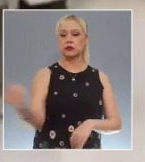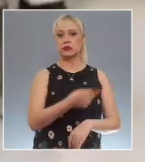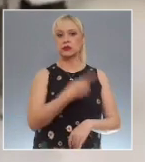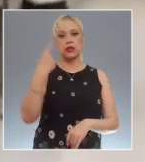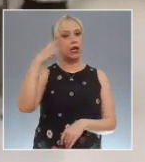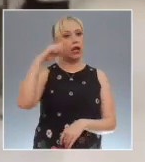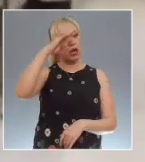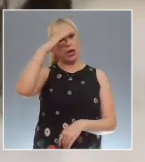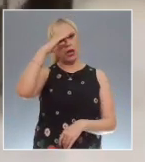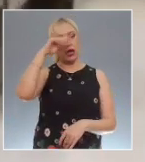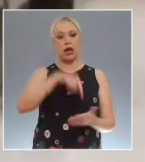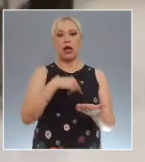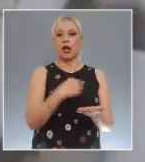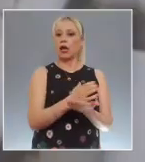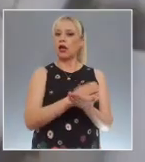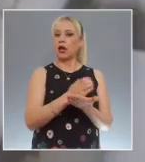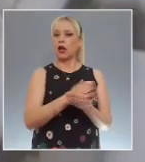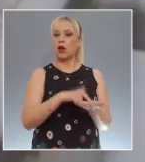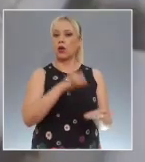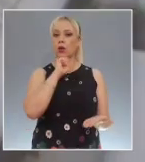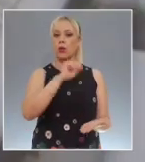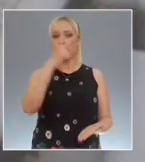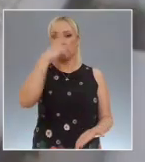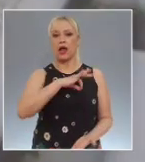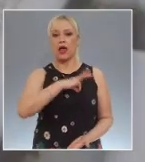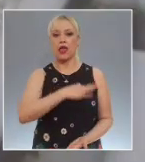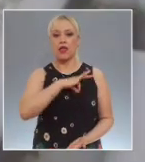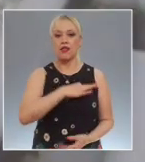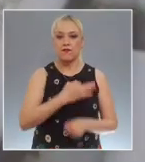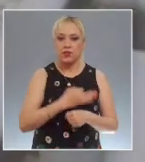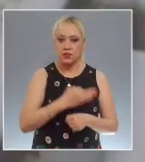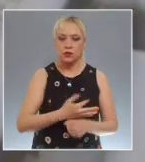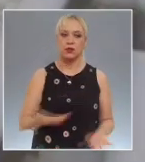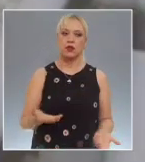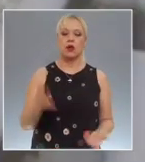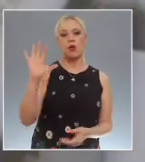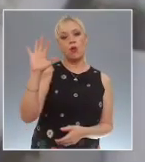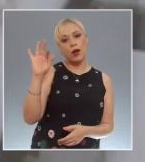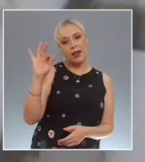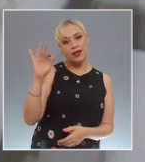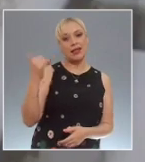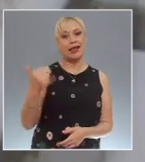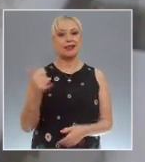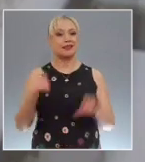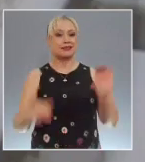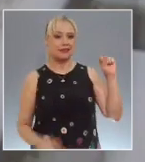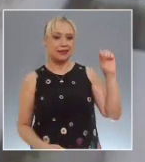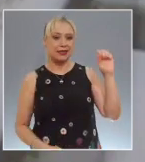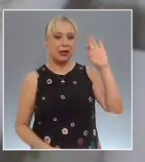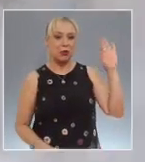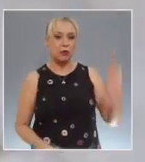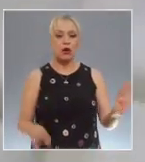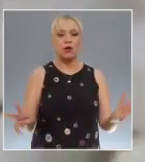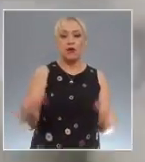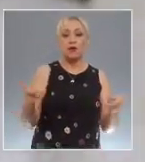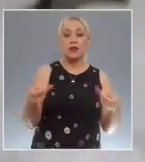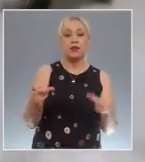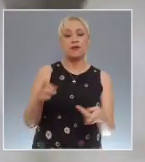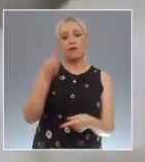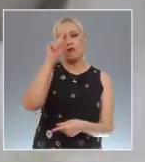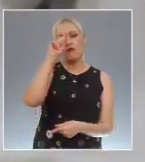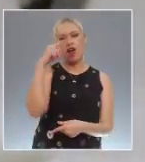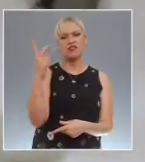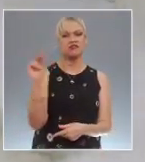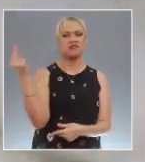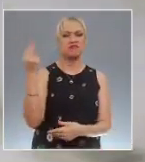también reportó que entre el 40 y el 60% de los antibióticos que se venden son adquiridos sin receta médica. Para el canal del